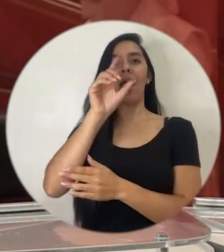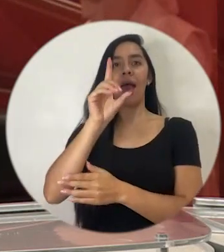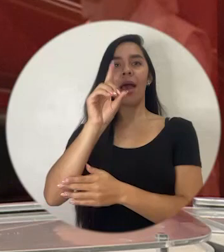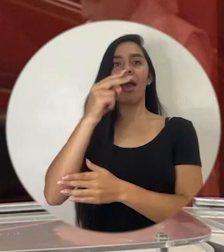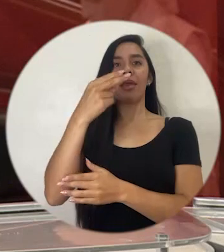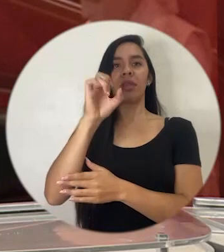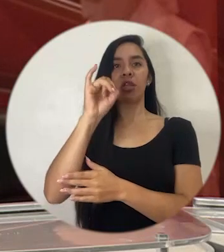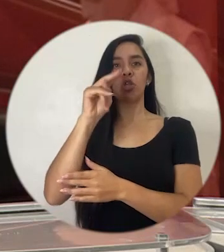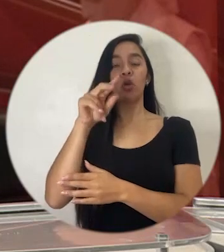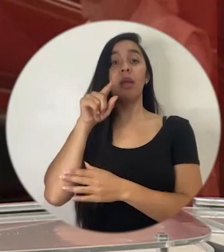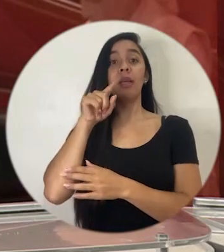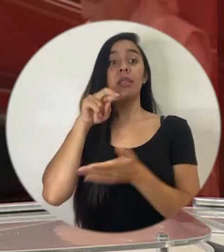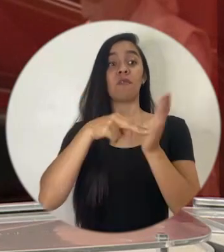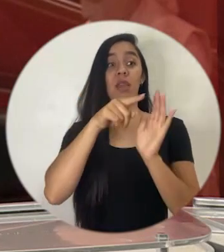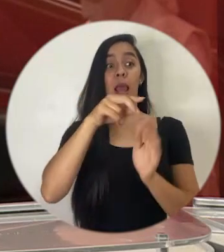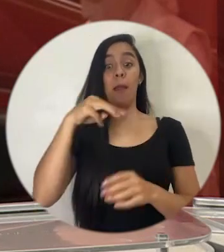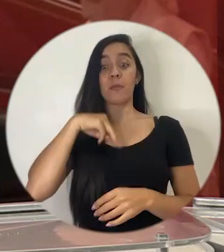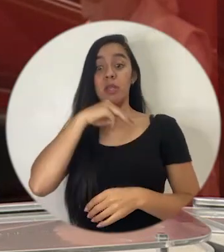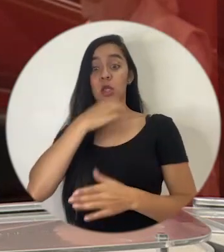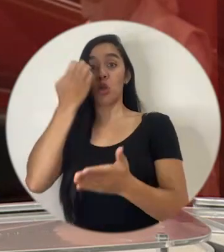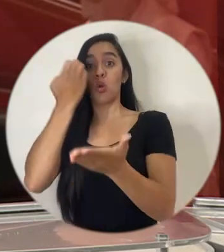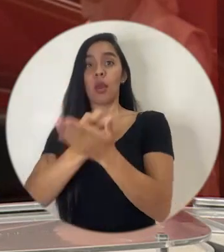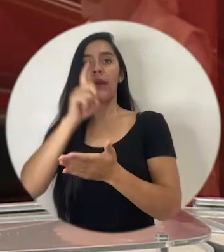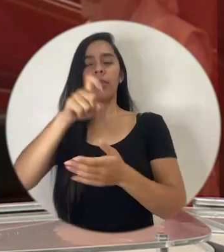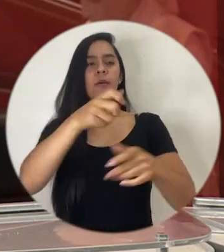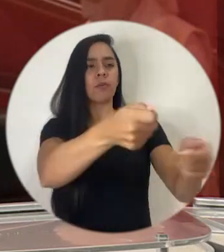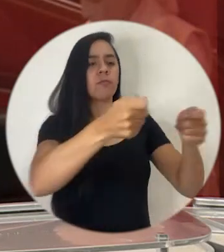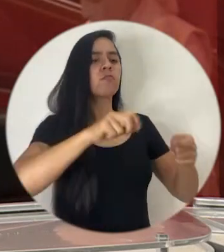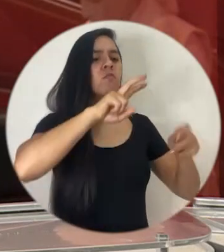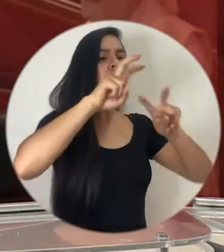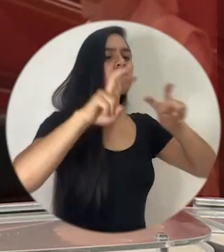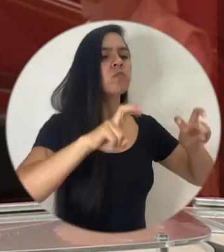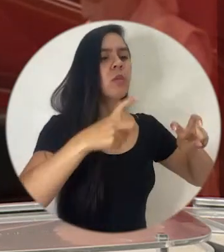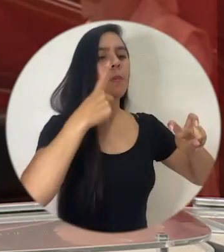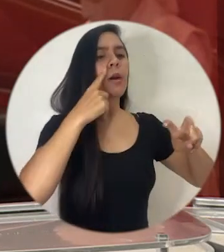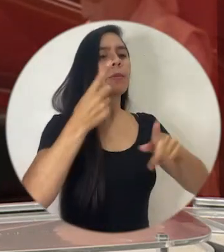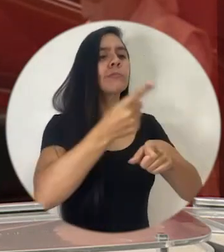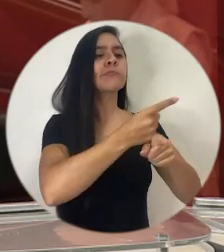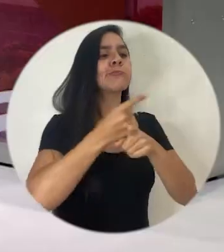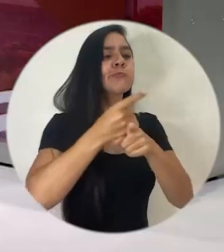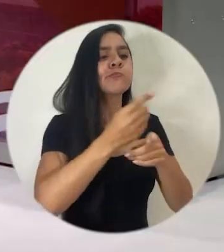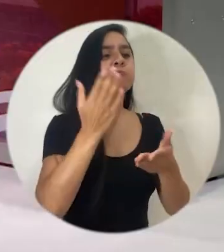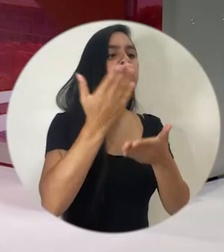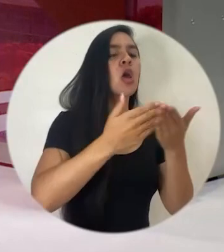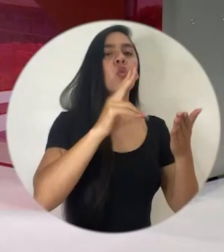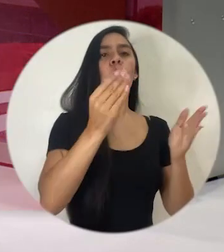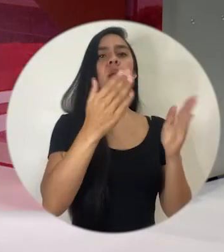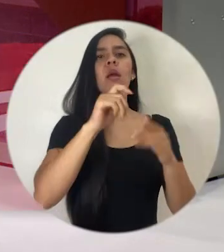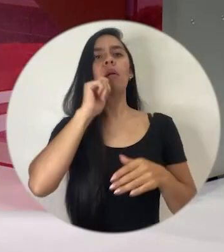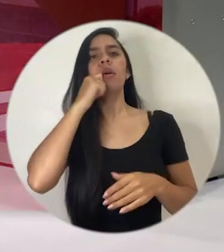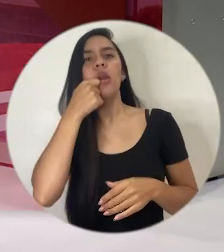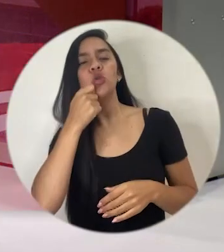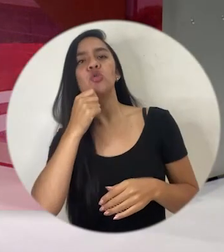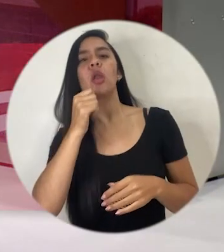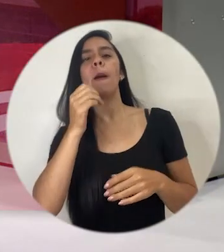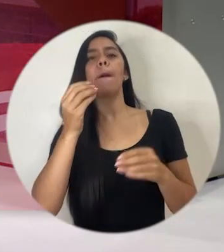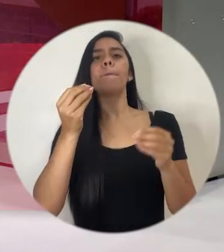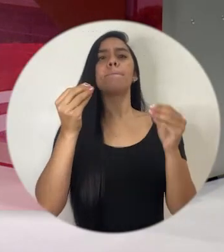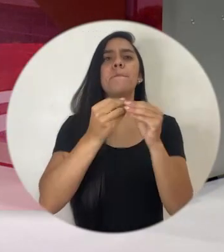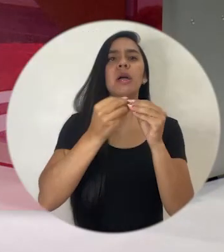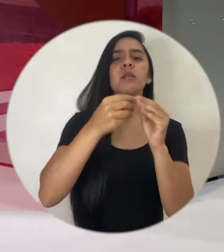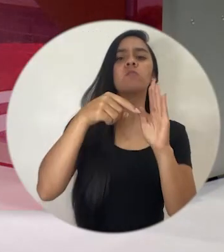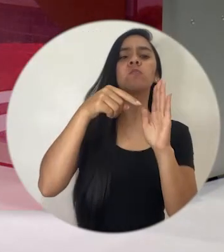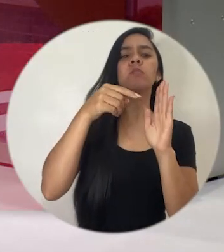revisados por el Ministerio de Economía para que no tengan cláusulas abusivas y leoninas y para que también estén los más